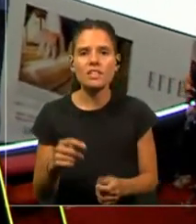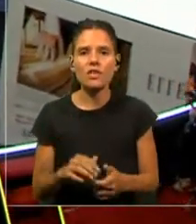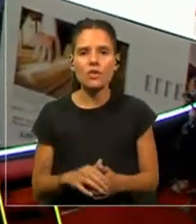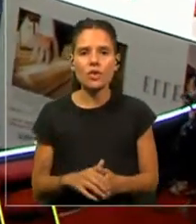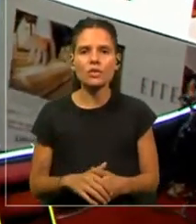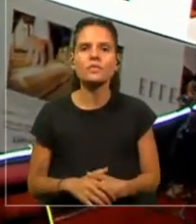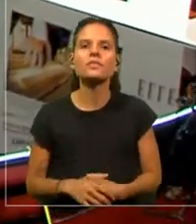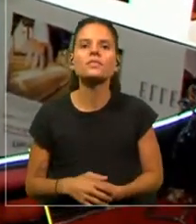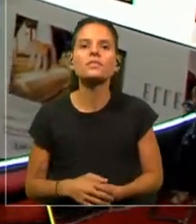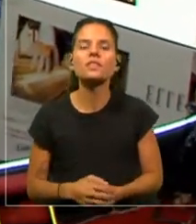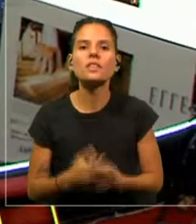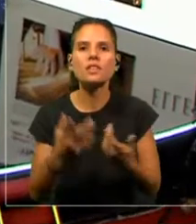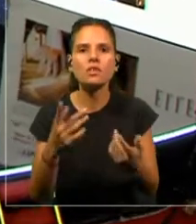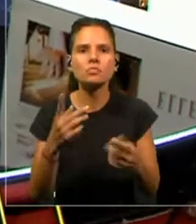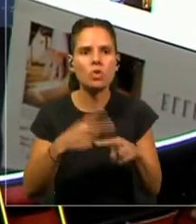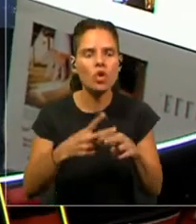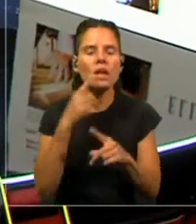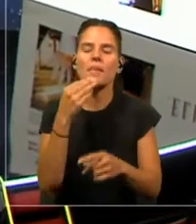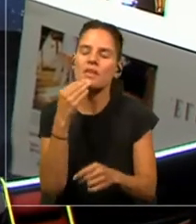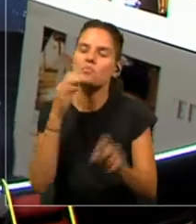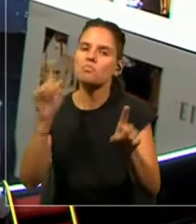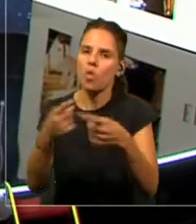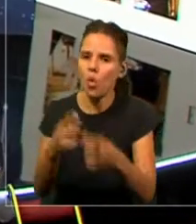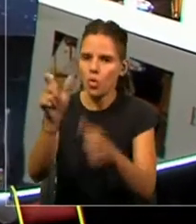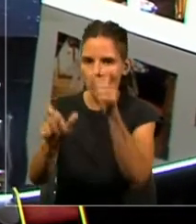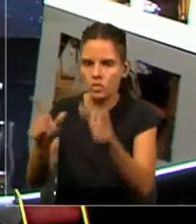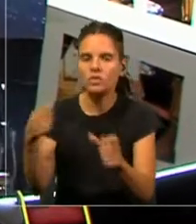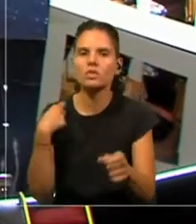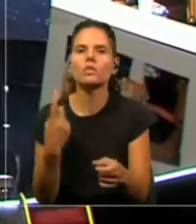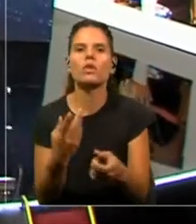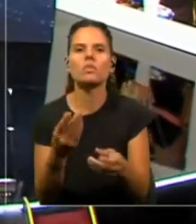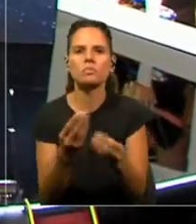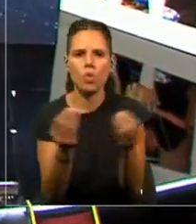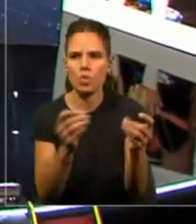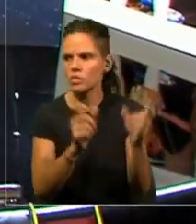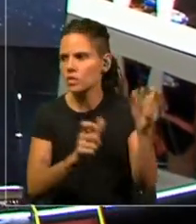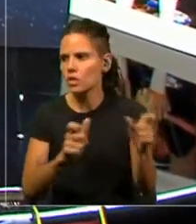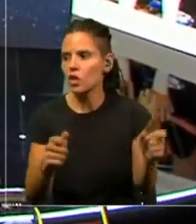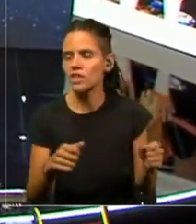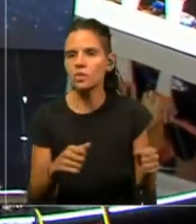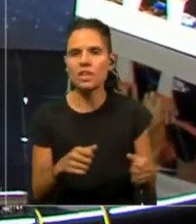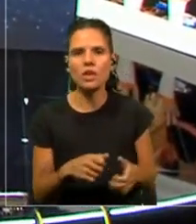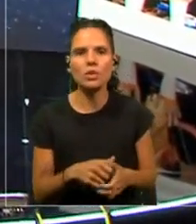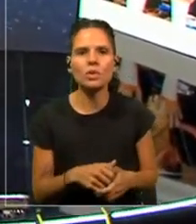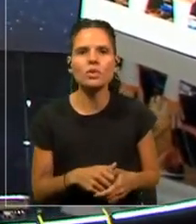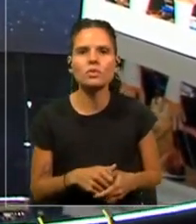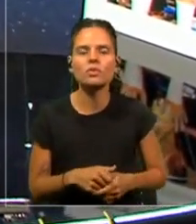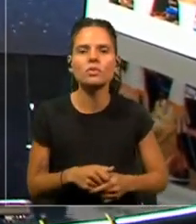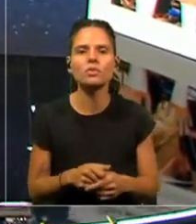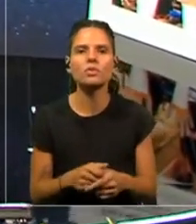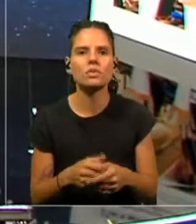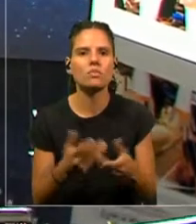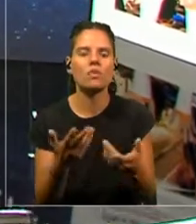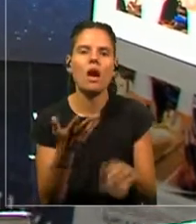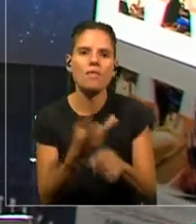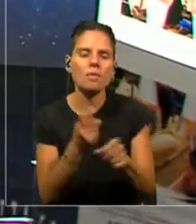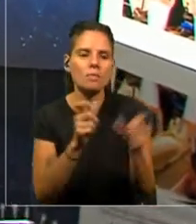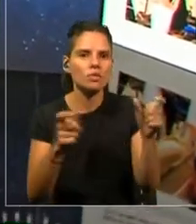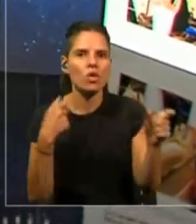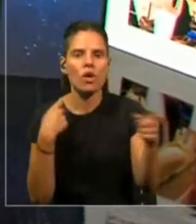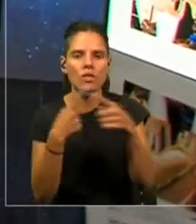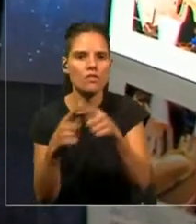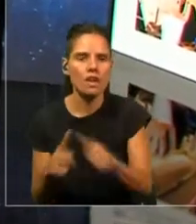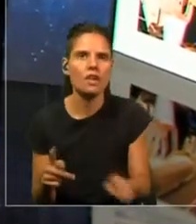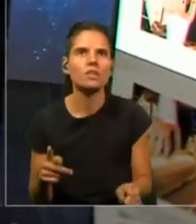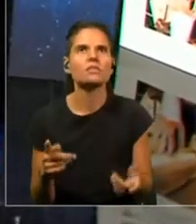psicólogos, músicos, una variedad de personas de todo tipo de arenas.